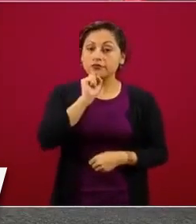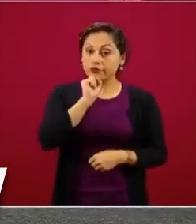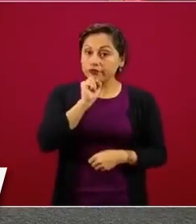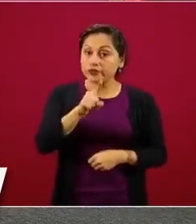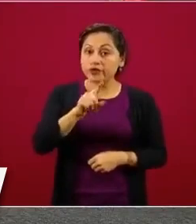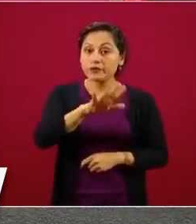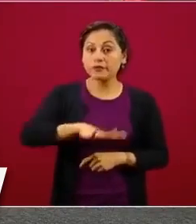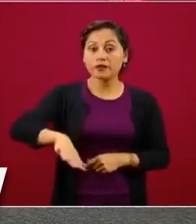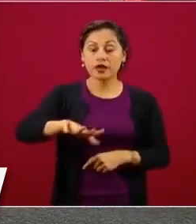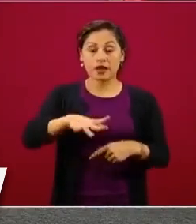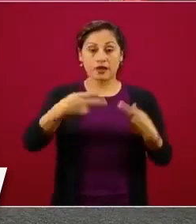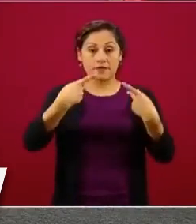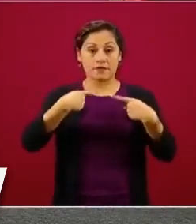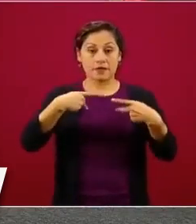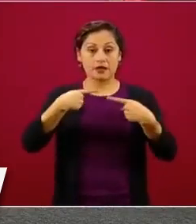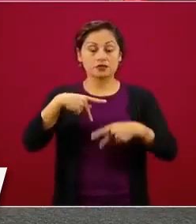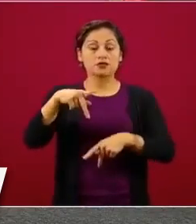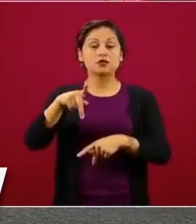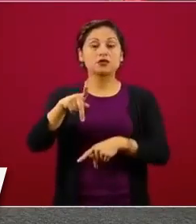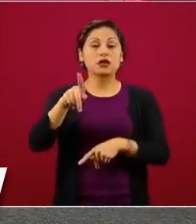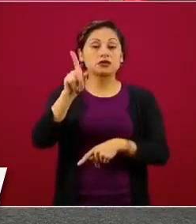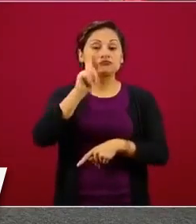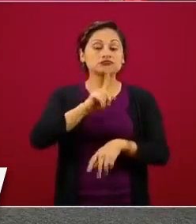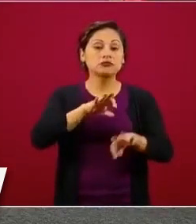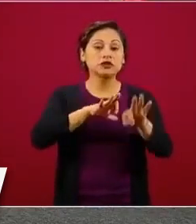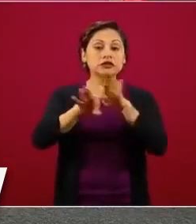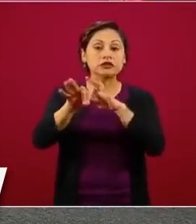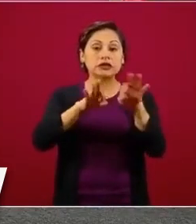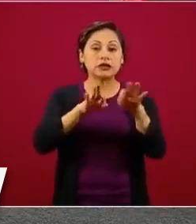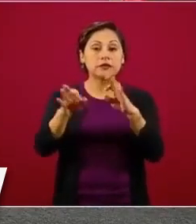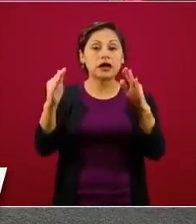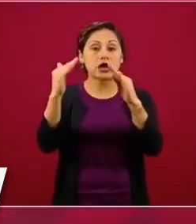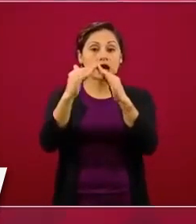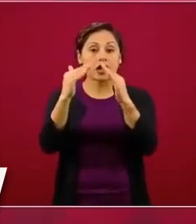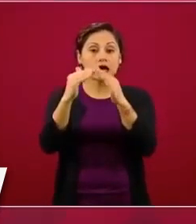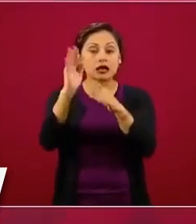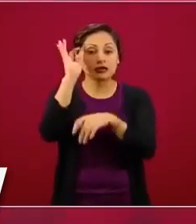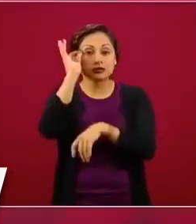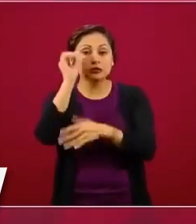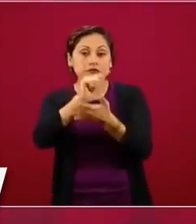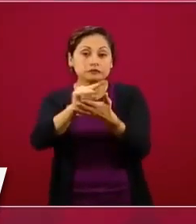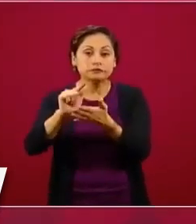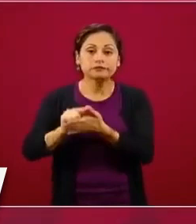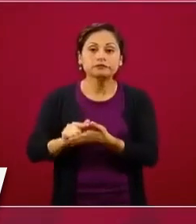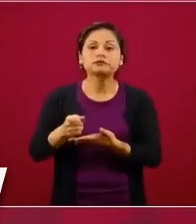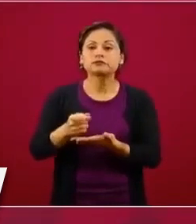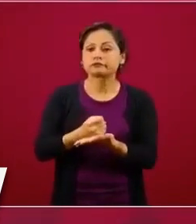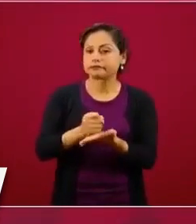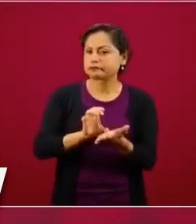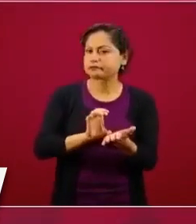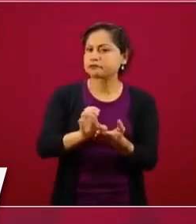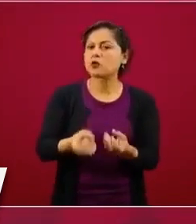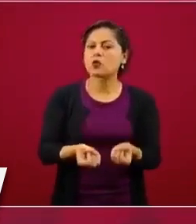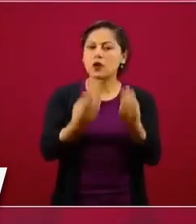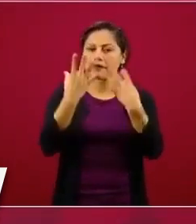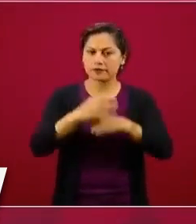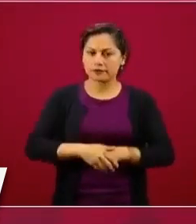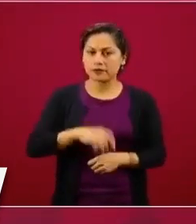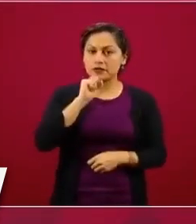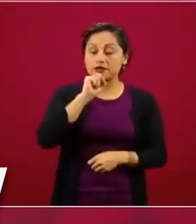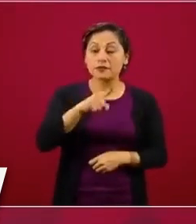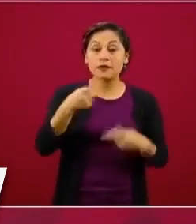domésticas, cuántos créditos a transportistas,